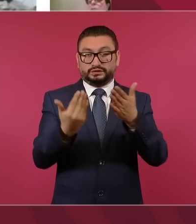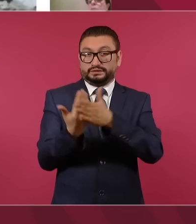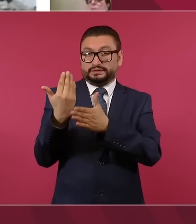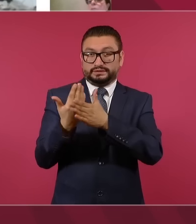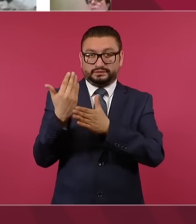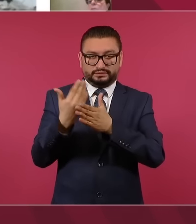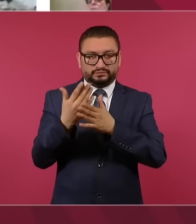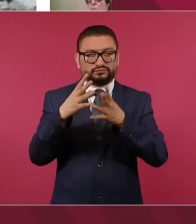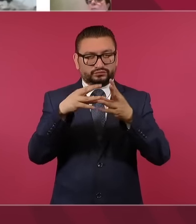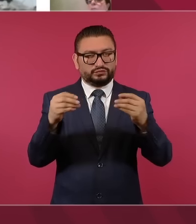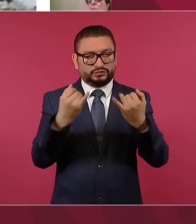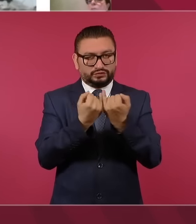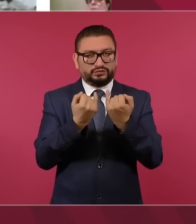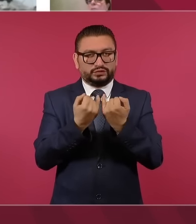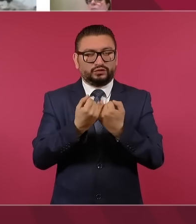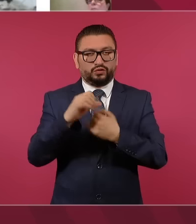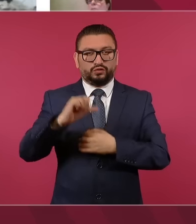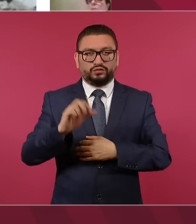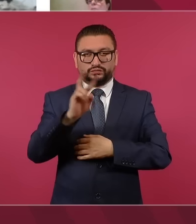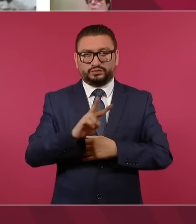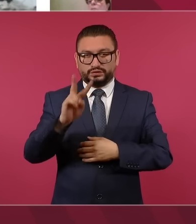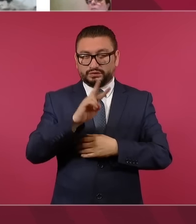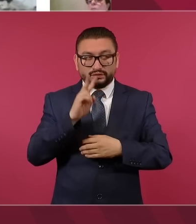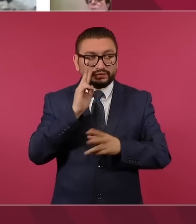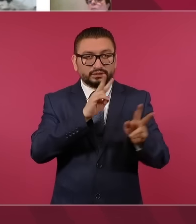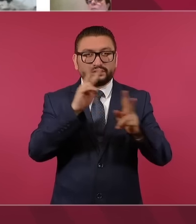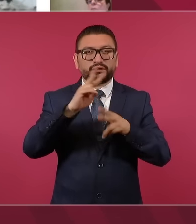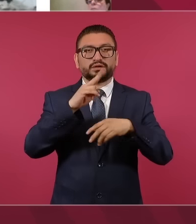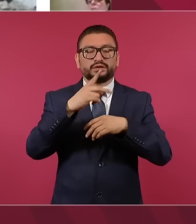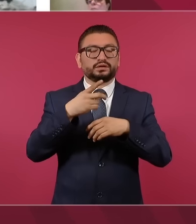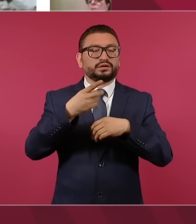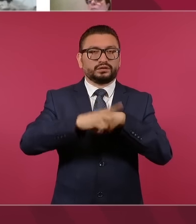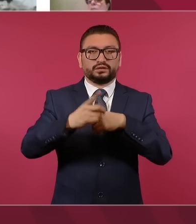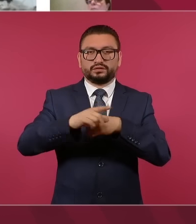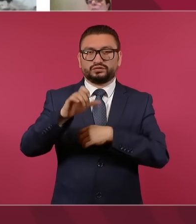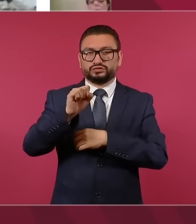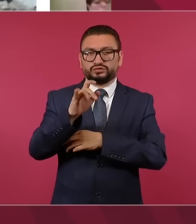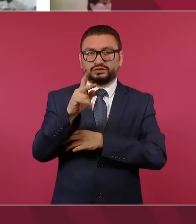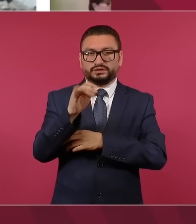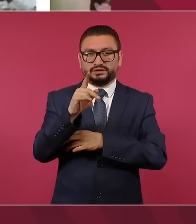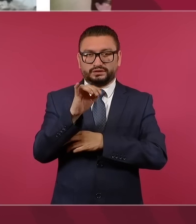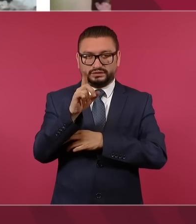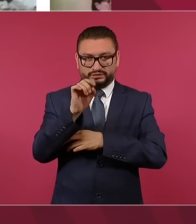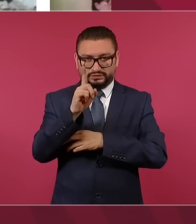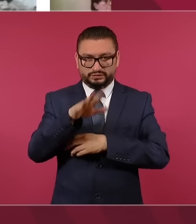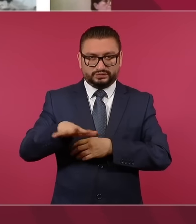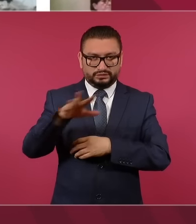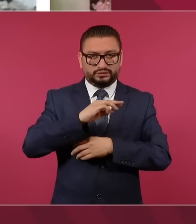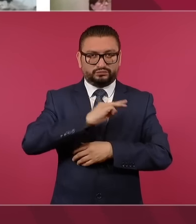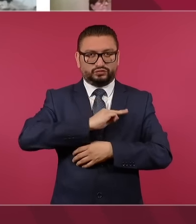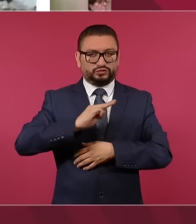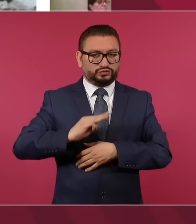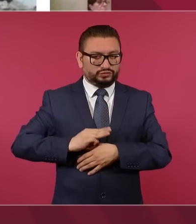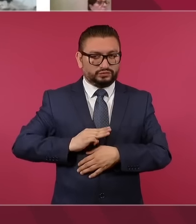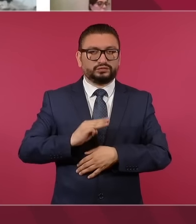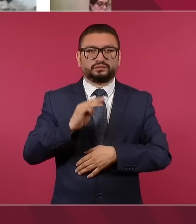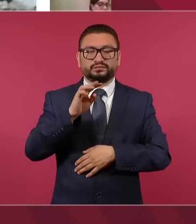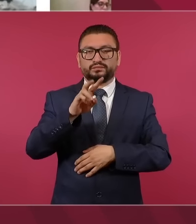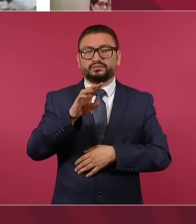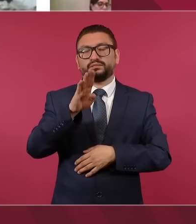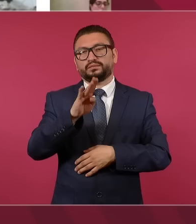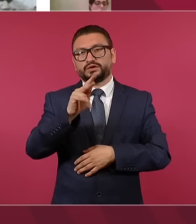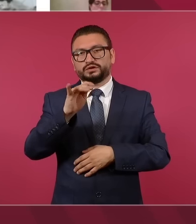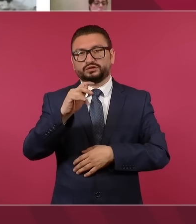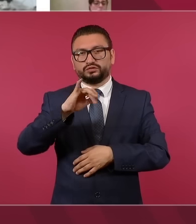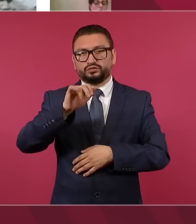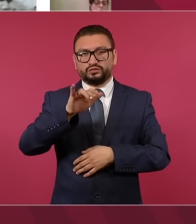de este viernes. Tenemos afectaciones en solidaridad, afectaciones en el municipio de Benito Juárez, que son las